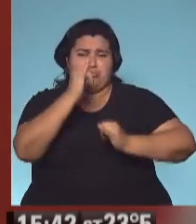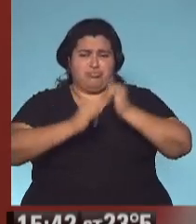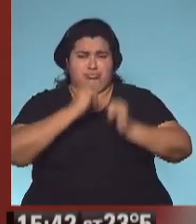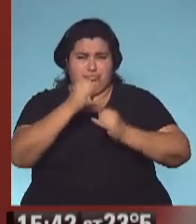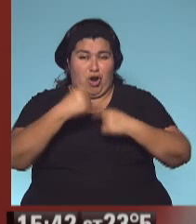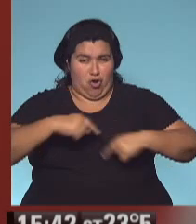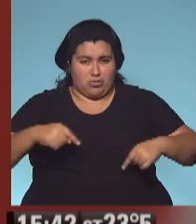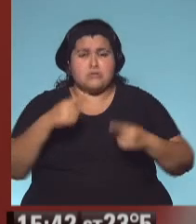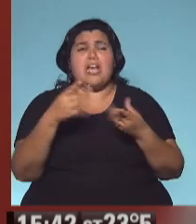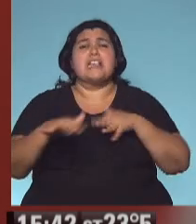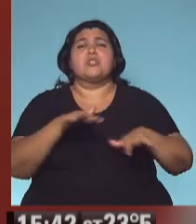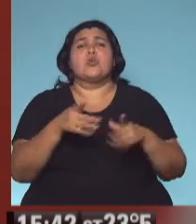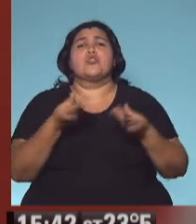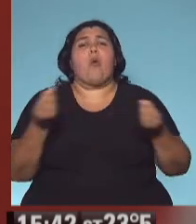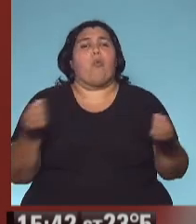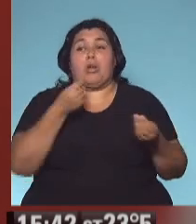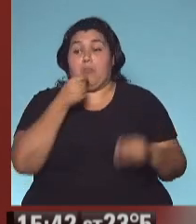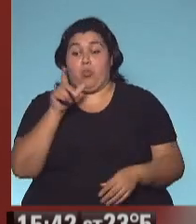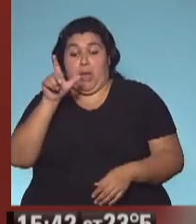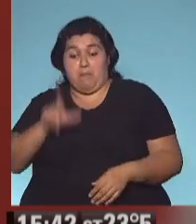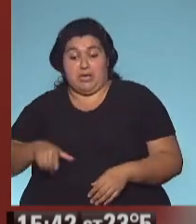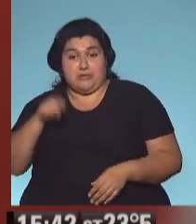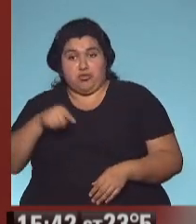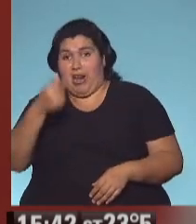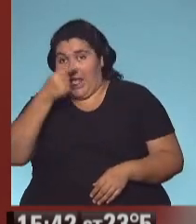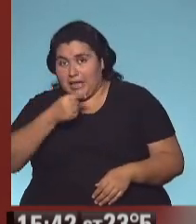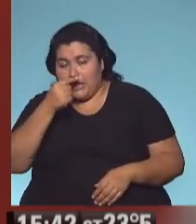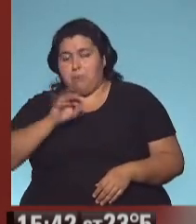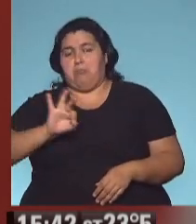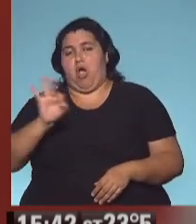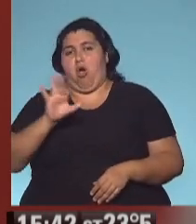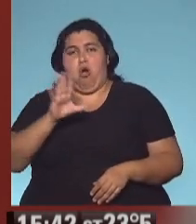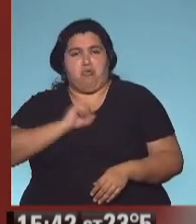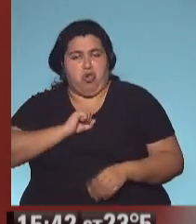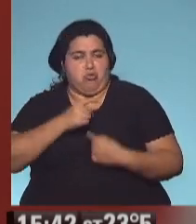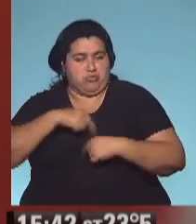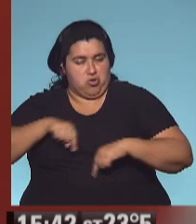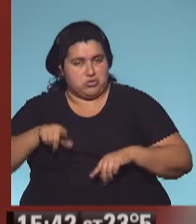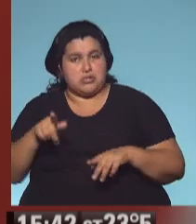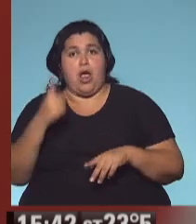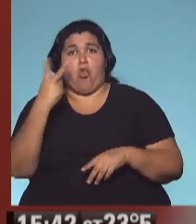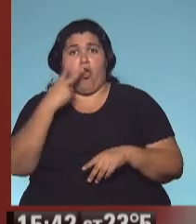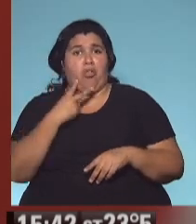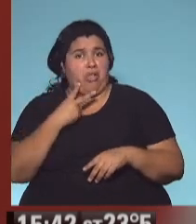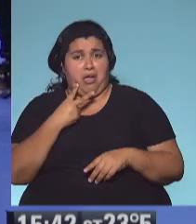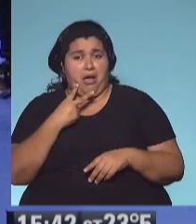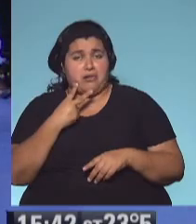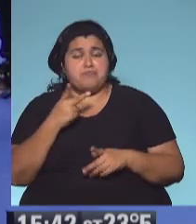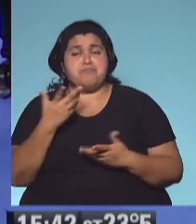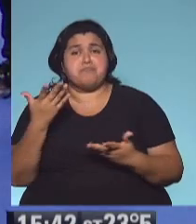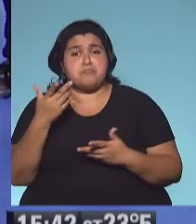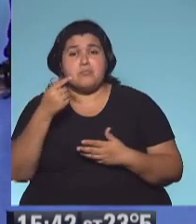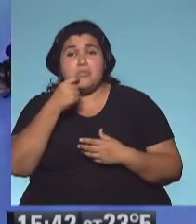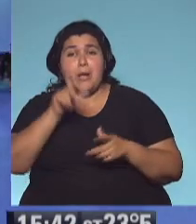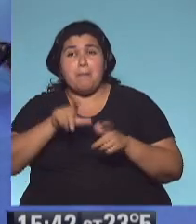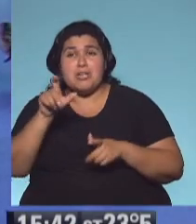esto. ¿Qué sucede si una persona tiene gripe o está resfriada o lo que fuere y todos los días, en función de la cantidad